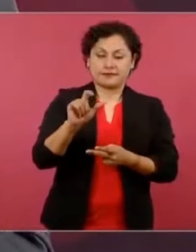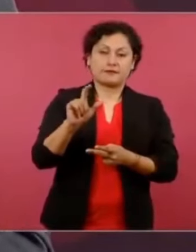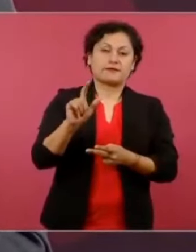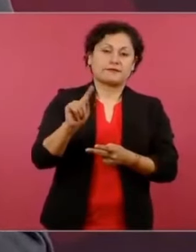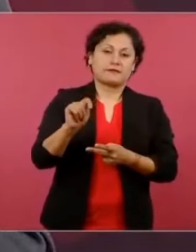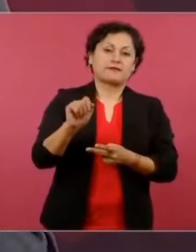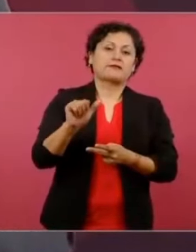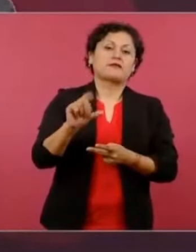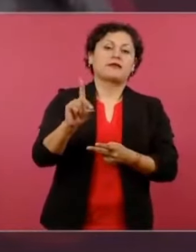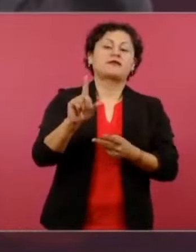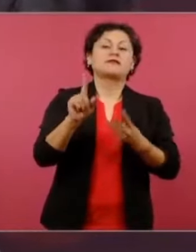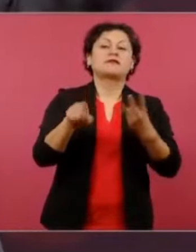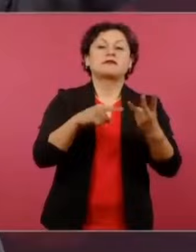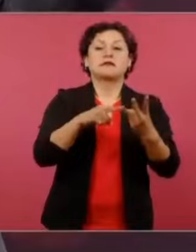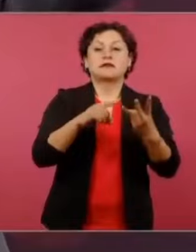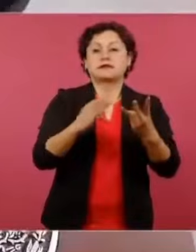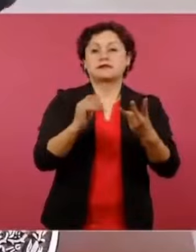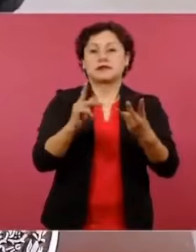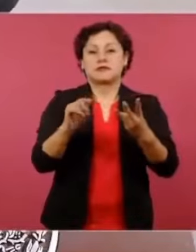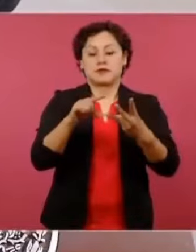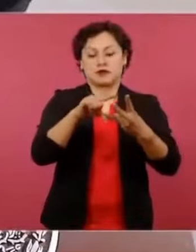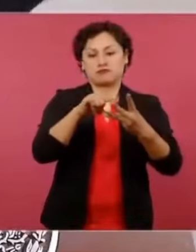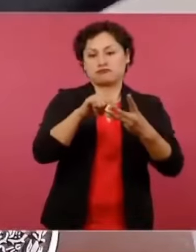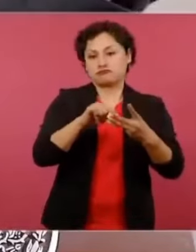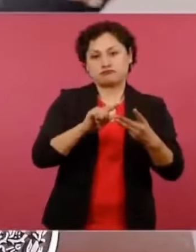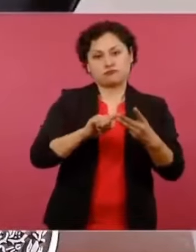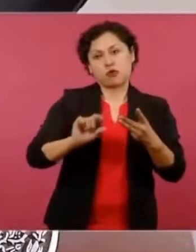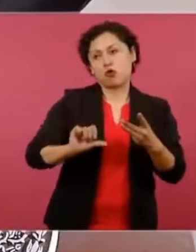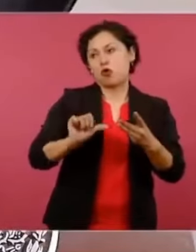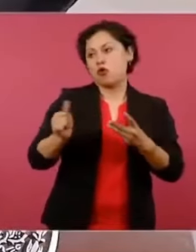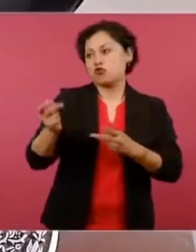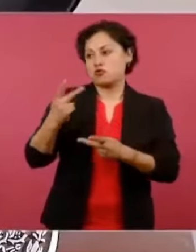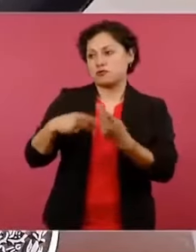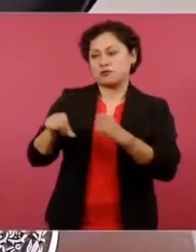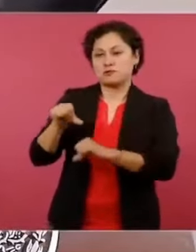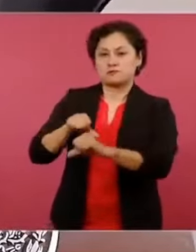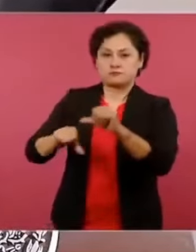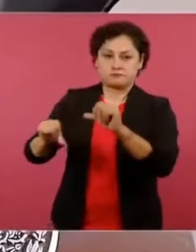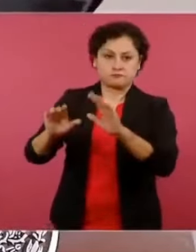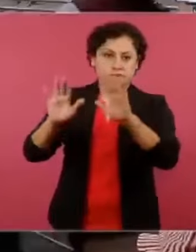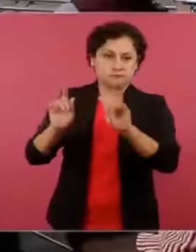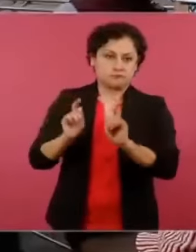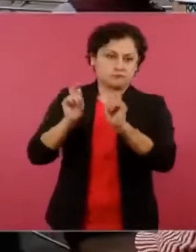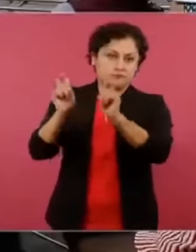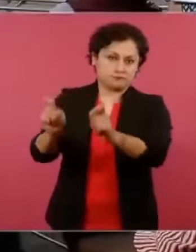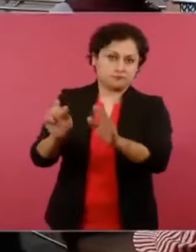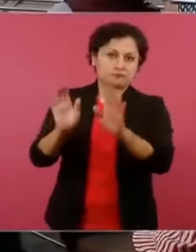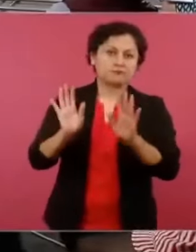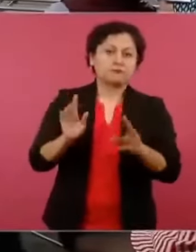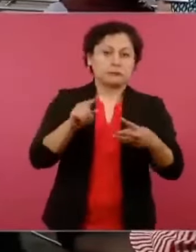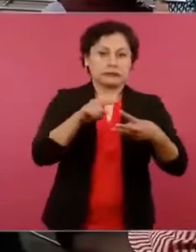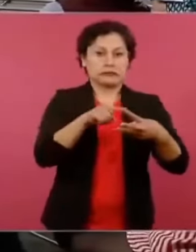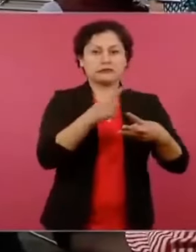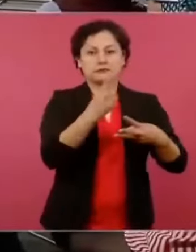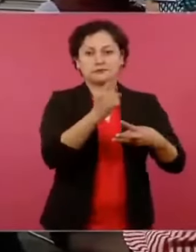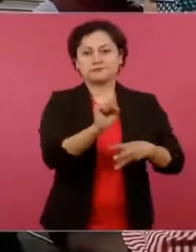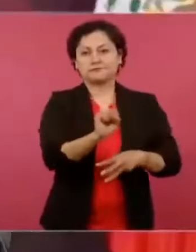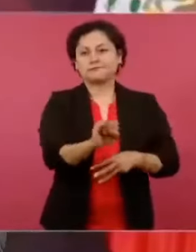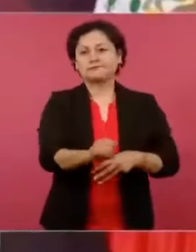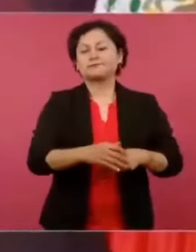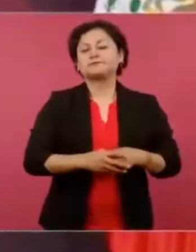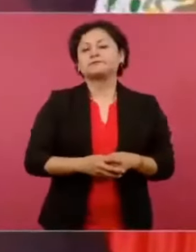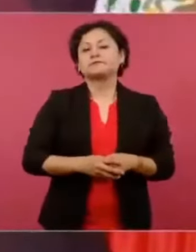mejor no, esa queda pendiente, pero ya están en proceso, tienen permisos, no hay